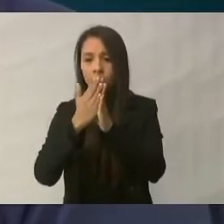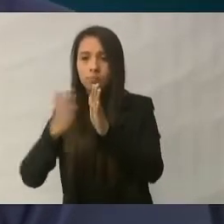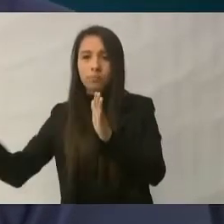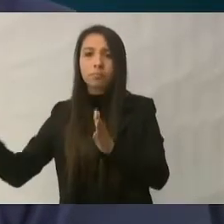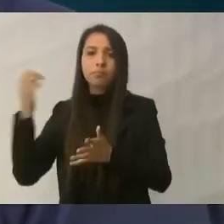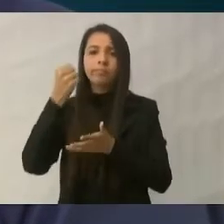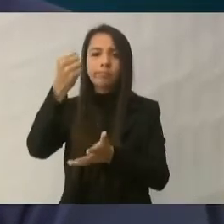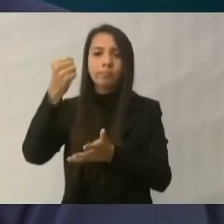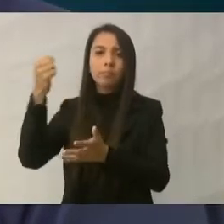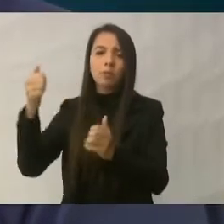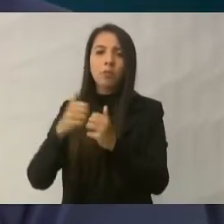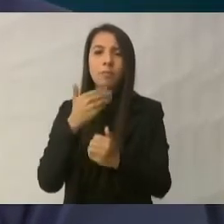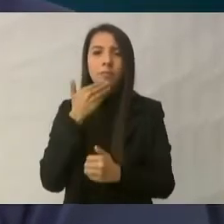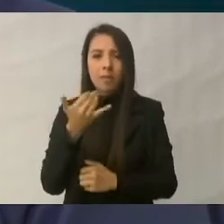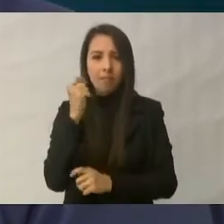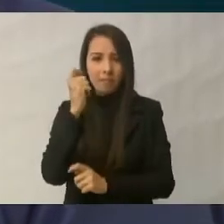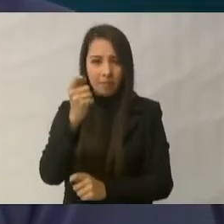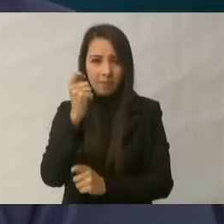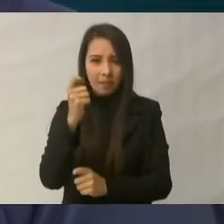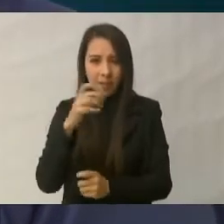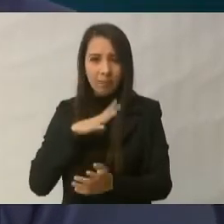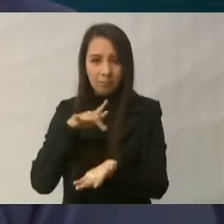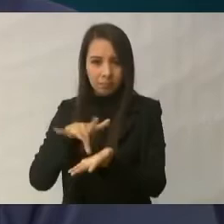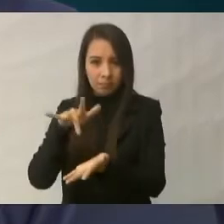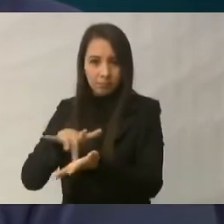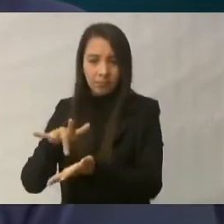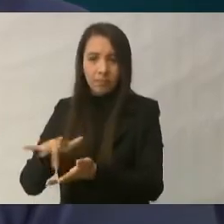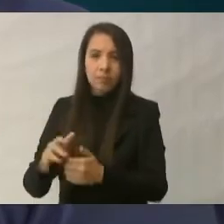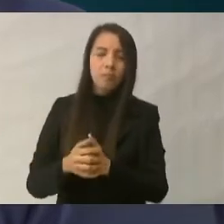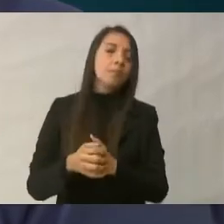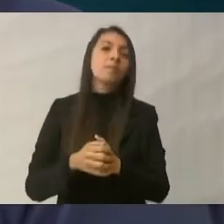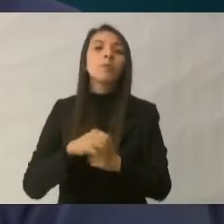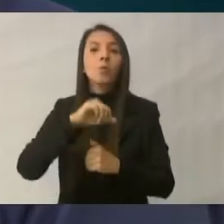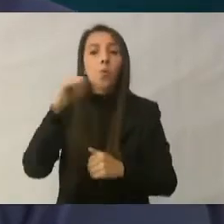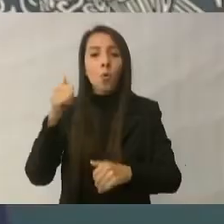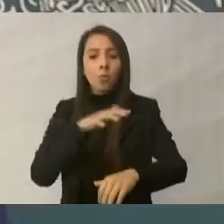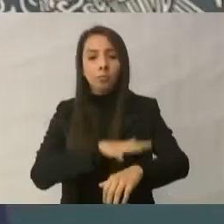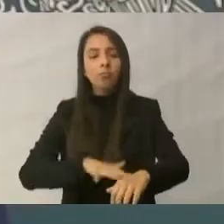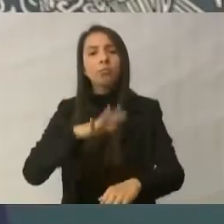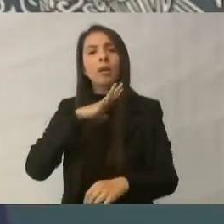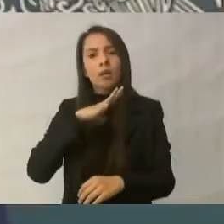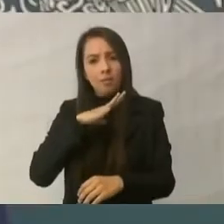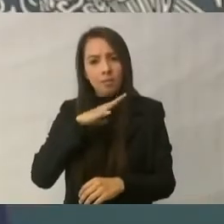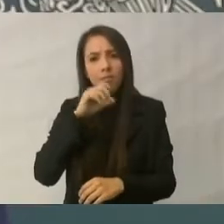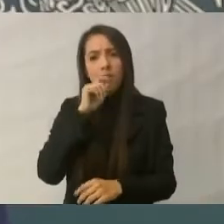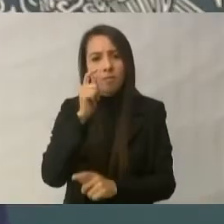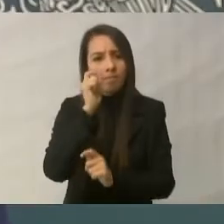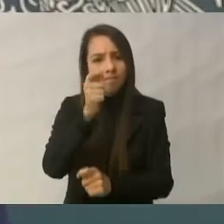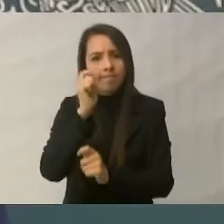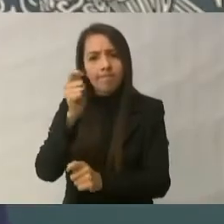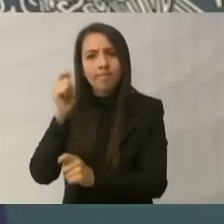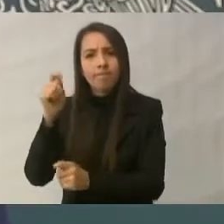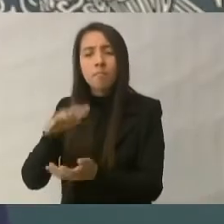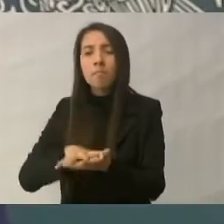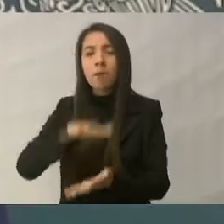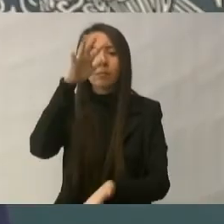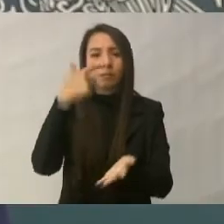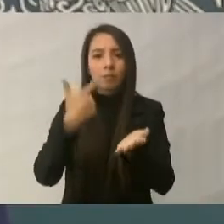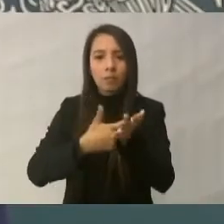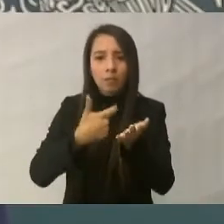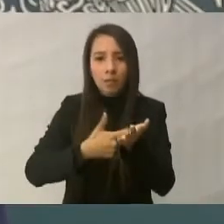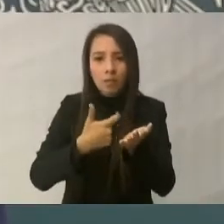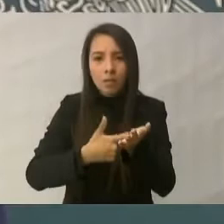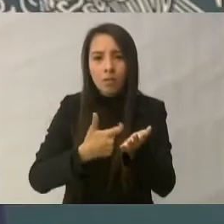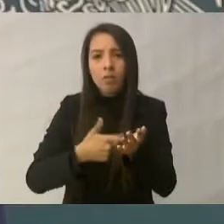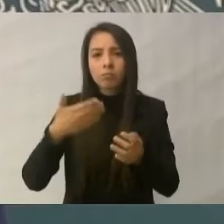zona del Alto Golfo, hay mucha actividad pesquera. Las principales pesquerías que se explotan son camarón, curvina